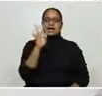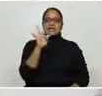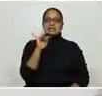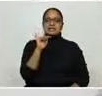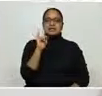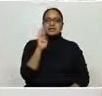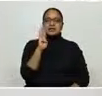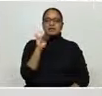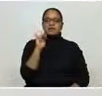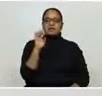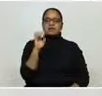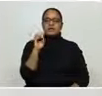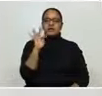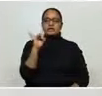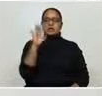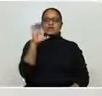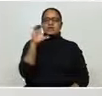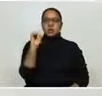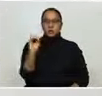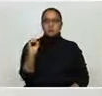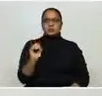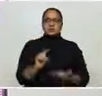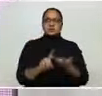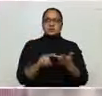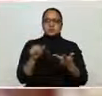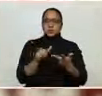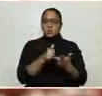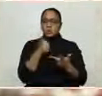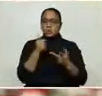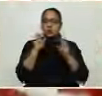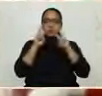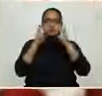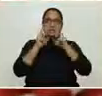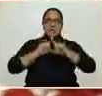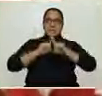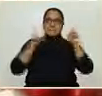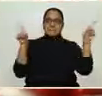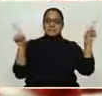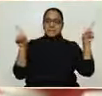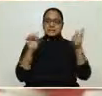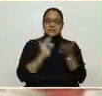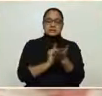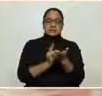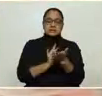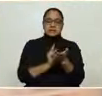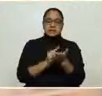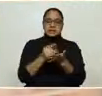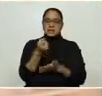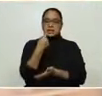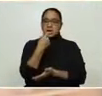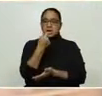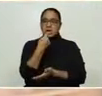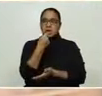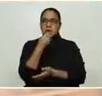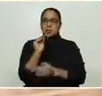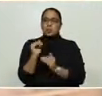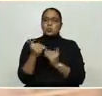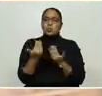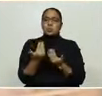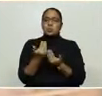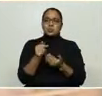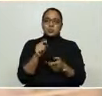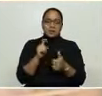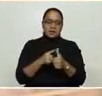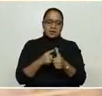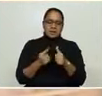satisfactoriamente. Pero este tratamiento se tiene que aplicar en las